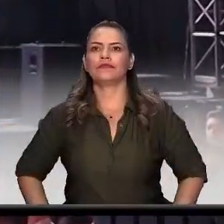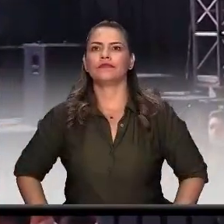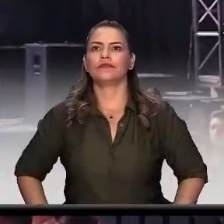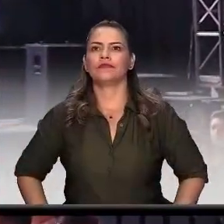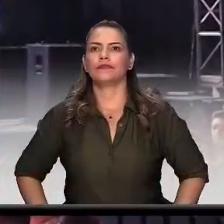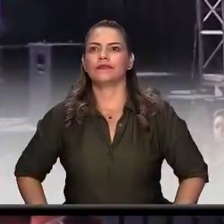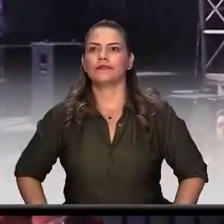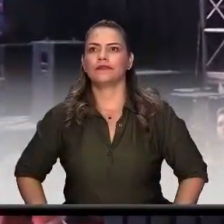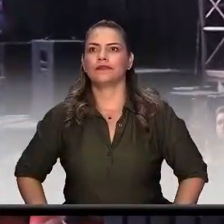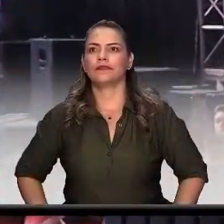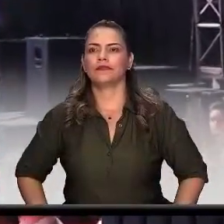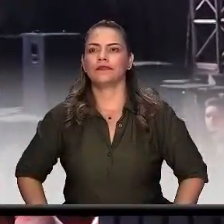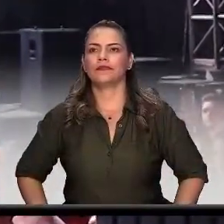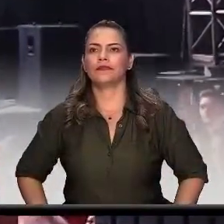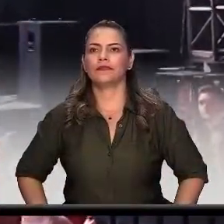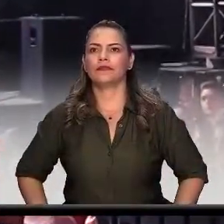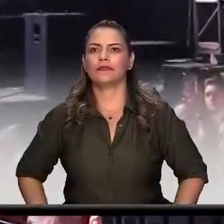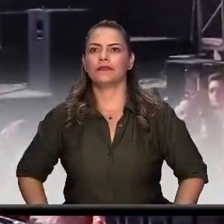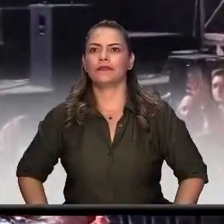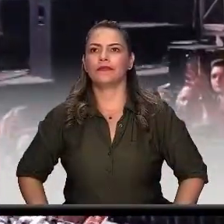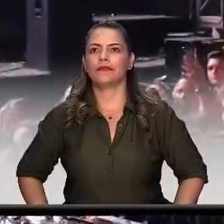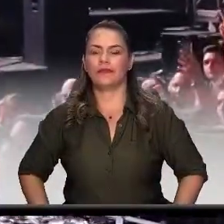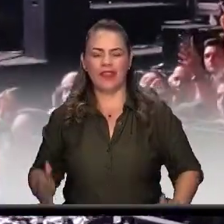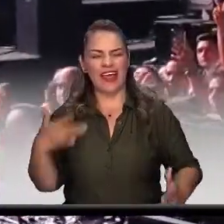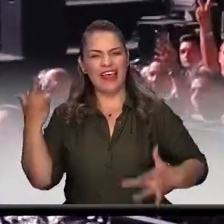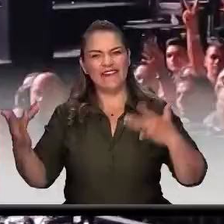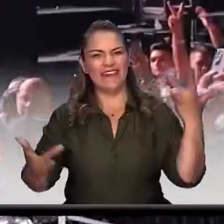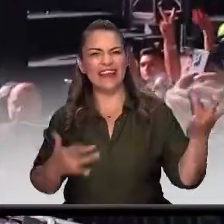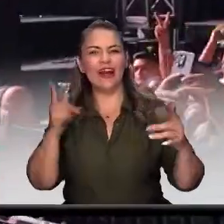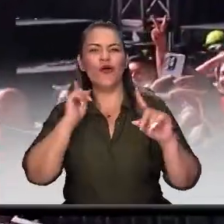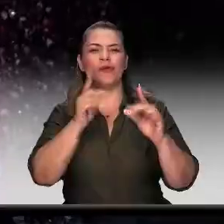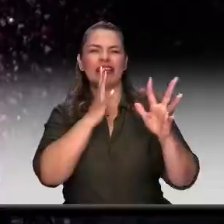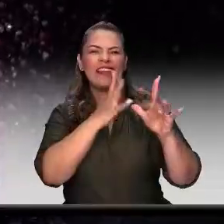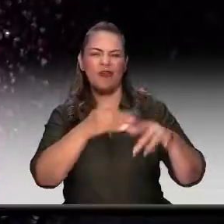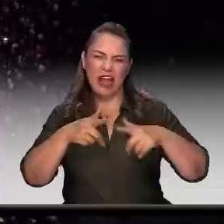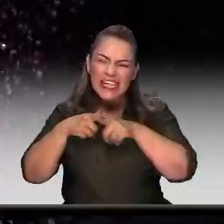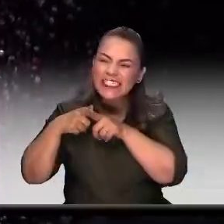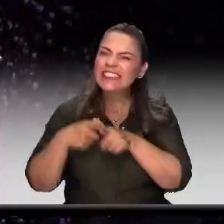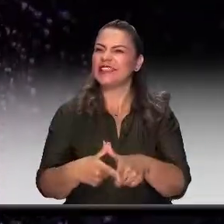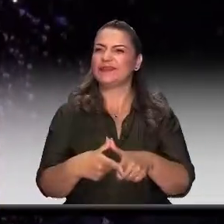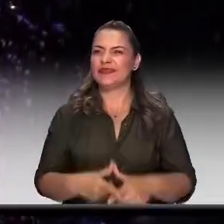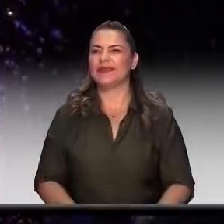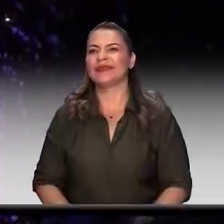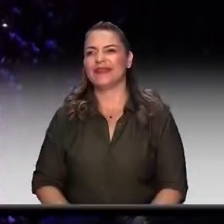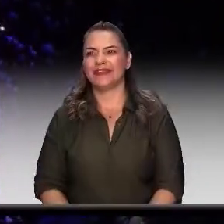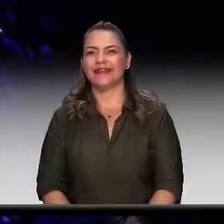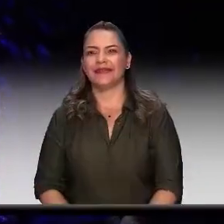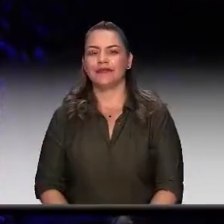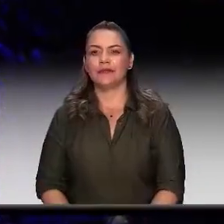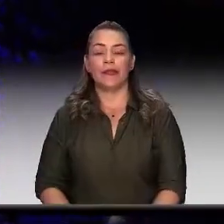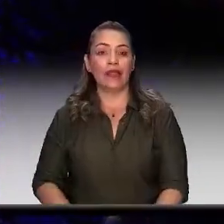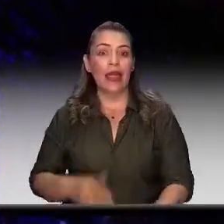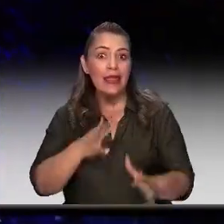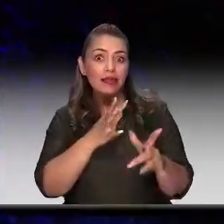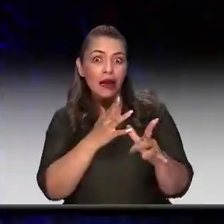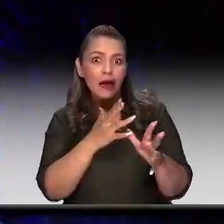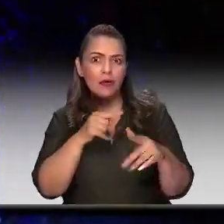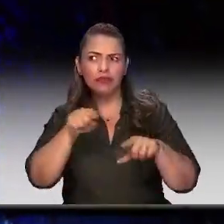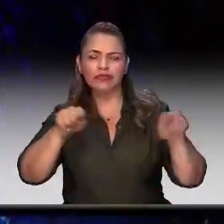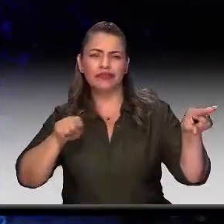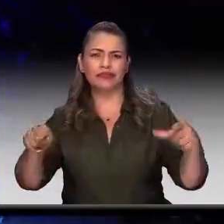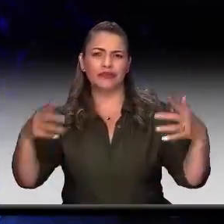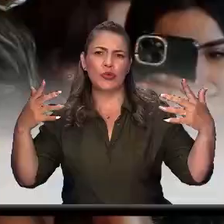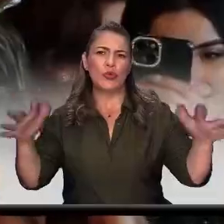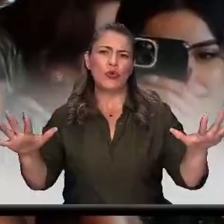porque esta es una chiva! ¡A la verdad, la audición! Itagüí vivió una noche mágica en sus